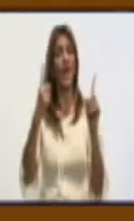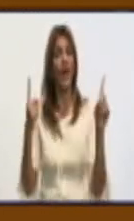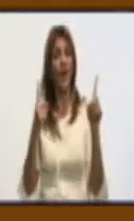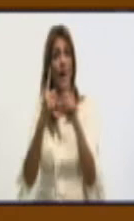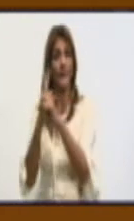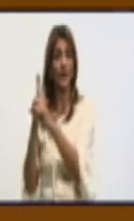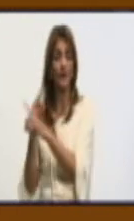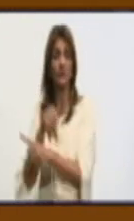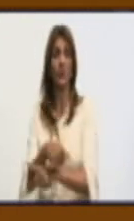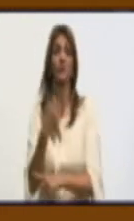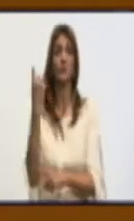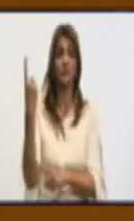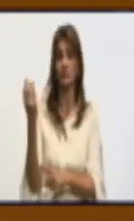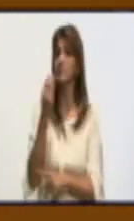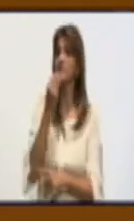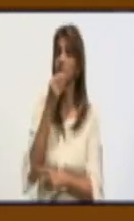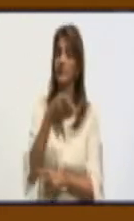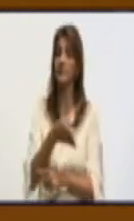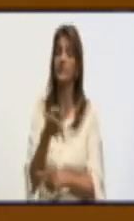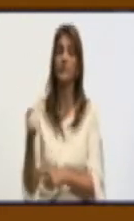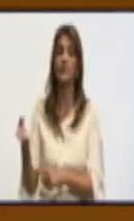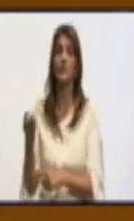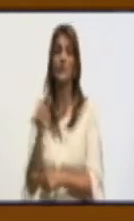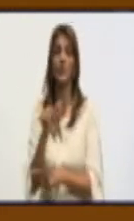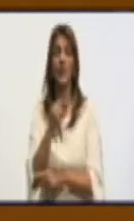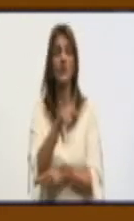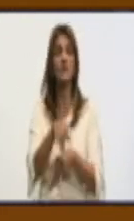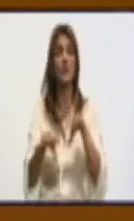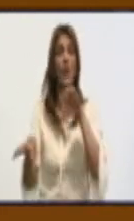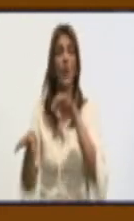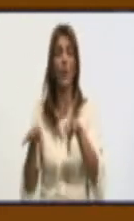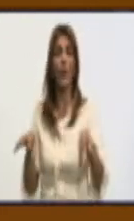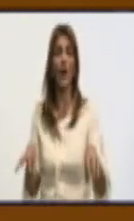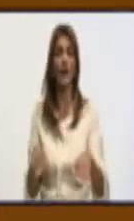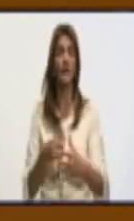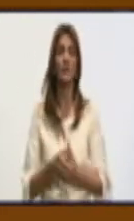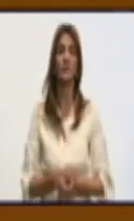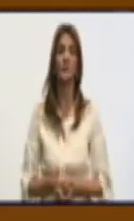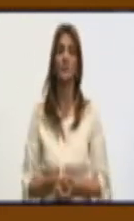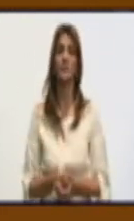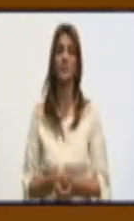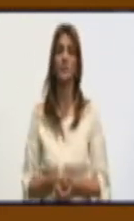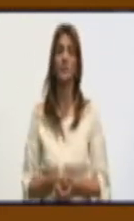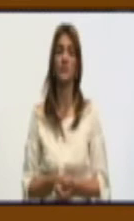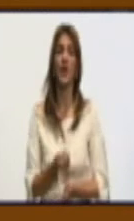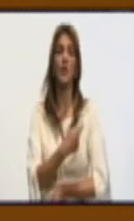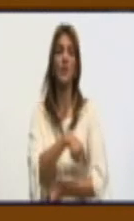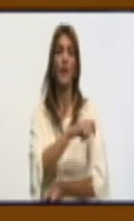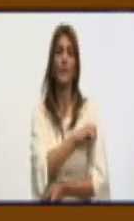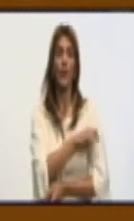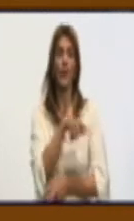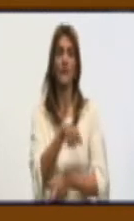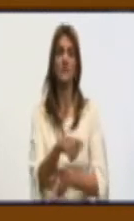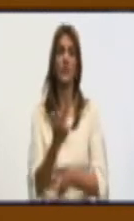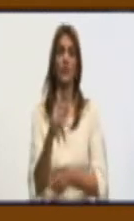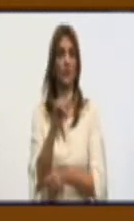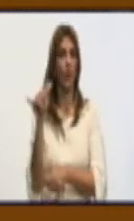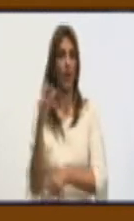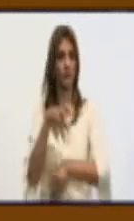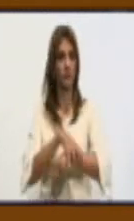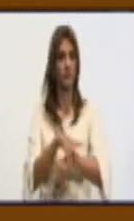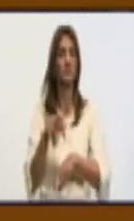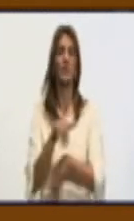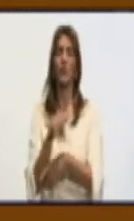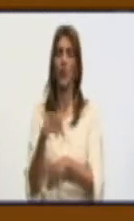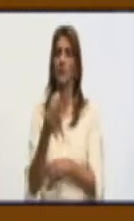que es necesario poner, que hay un sistema de salud que lleva un respaldo y que hay una población penal que también hay que alimentar. Pero está